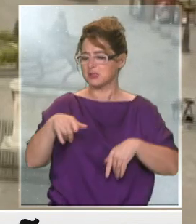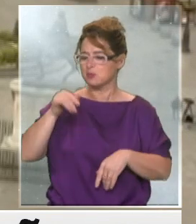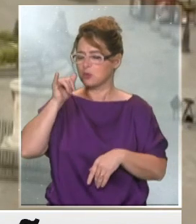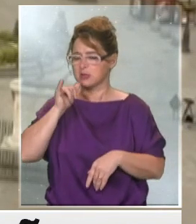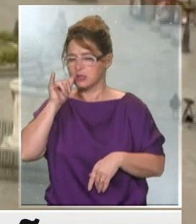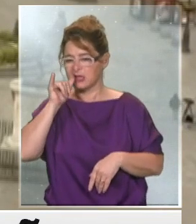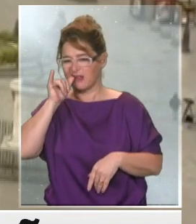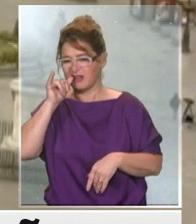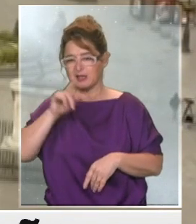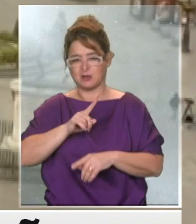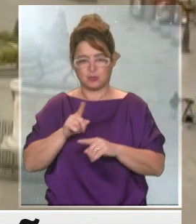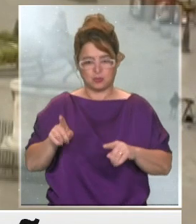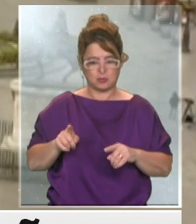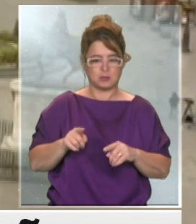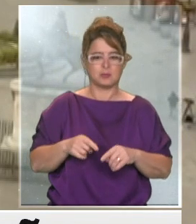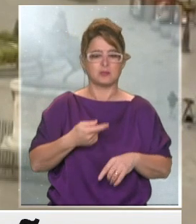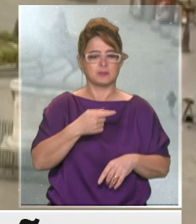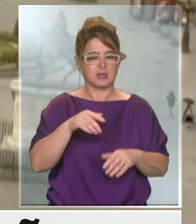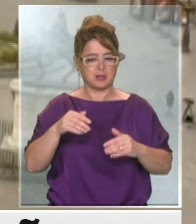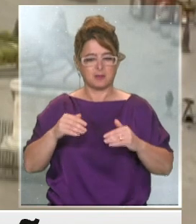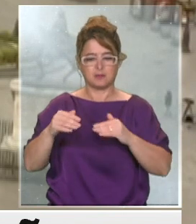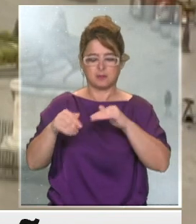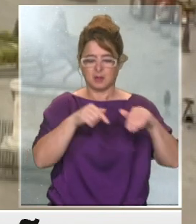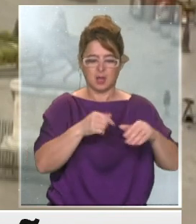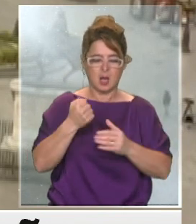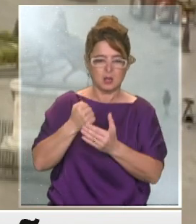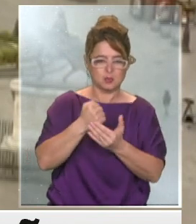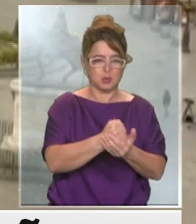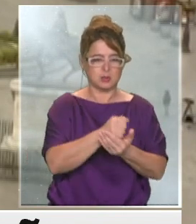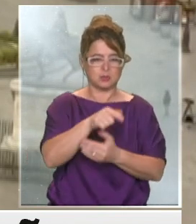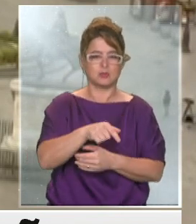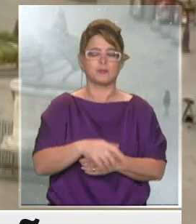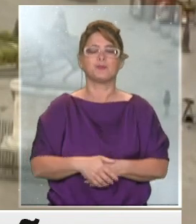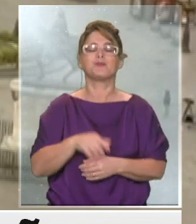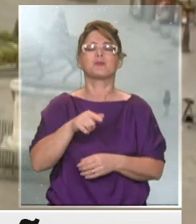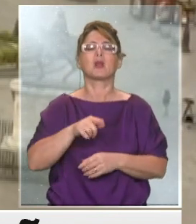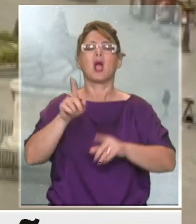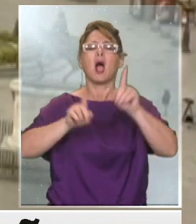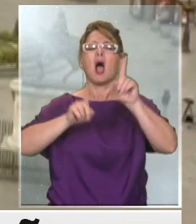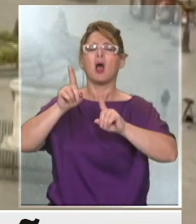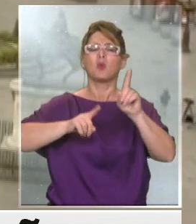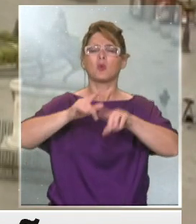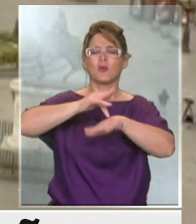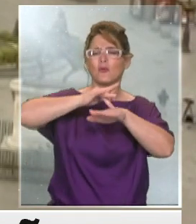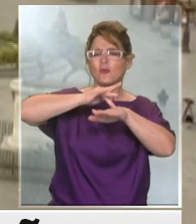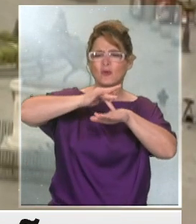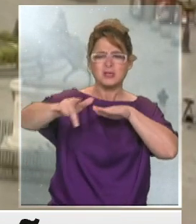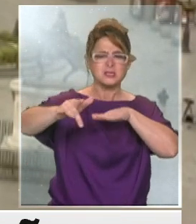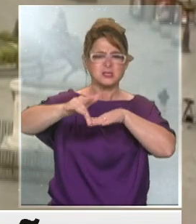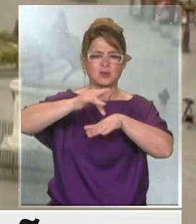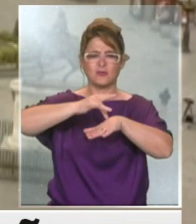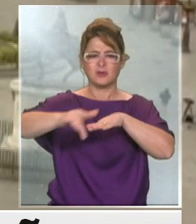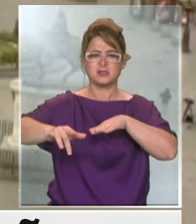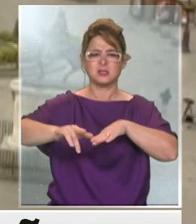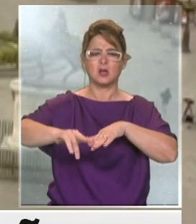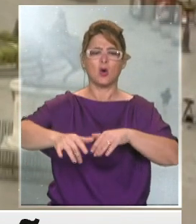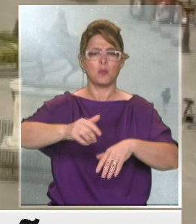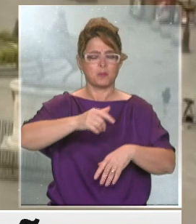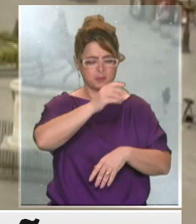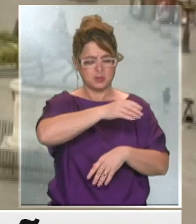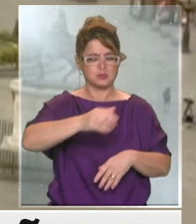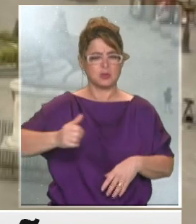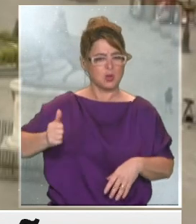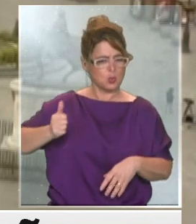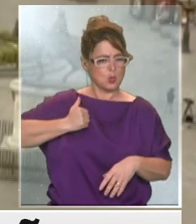Max, estamos viendo imágenes en vivo de algunos lugares de Madrid, por ejemplo, completamente vacíos con personas que efectivamente están cumpliendo con esta